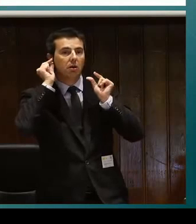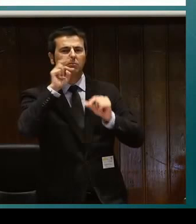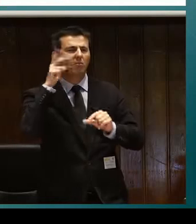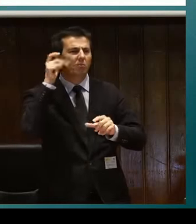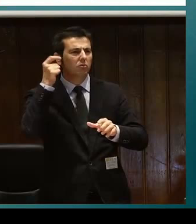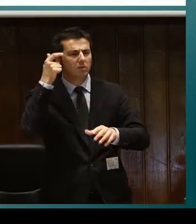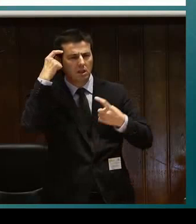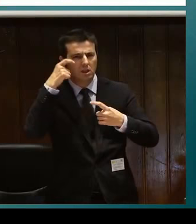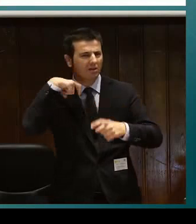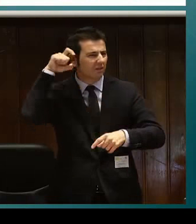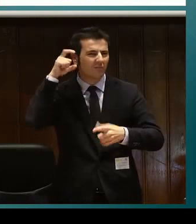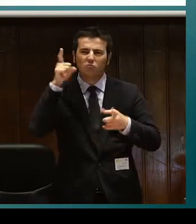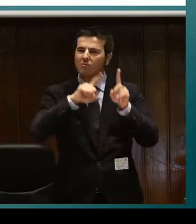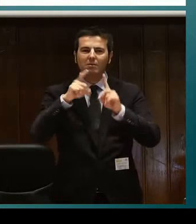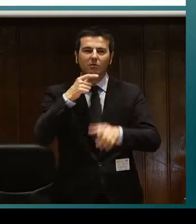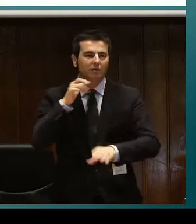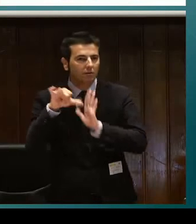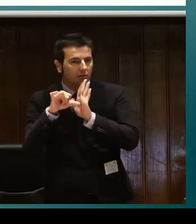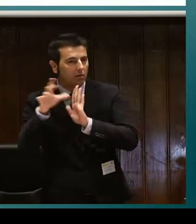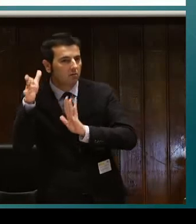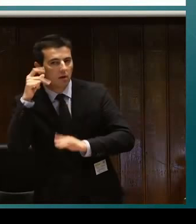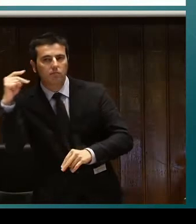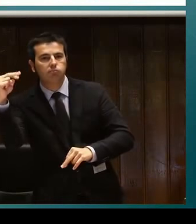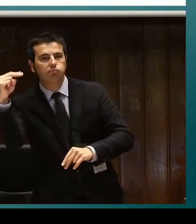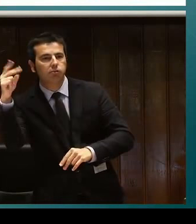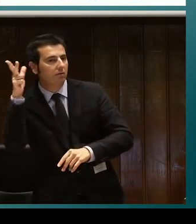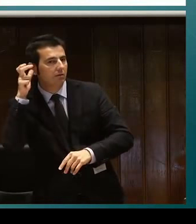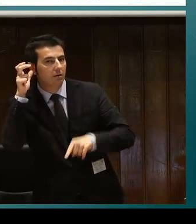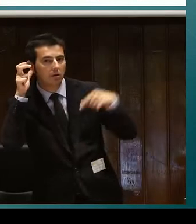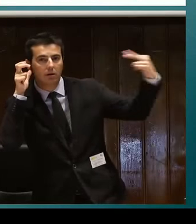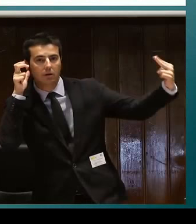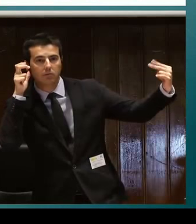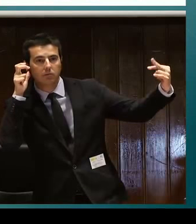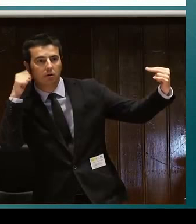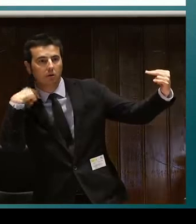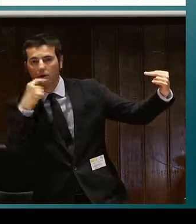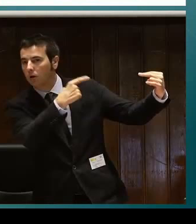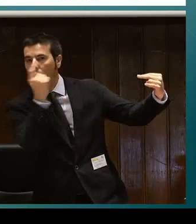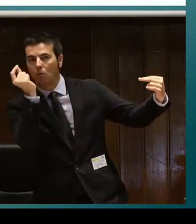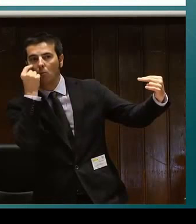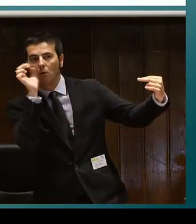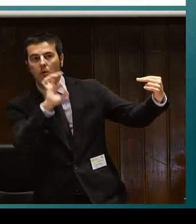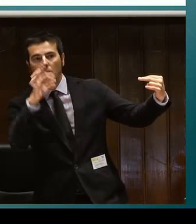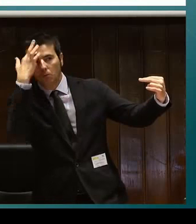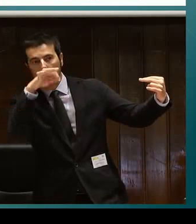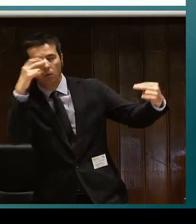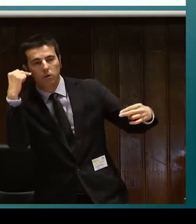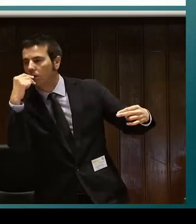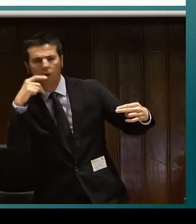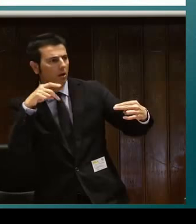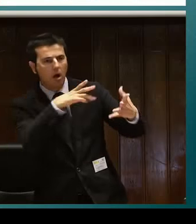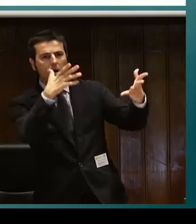Lo mismo ocurre con una persona ciega que pertenece a la comunidad de personas ciegas en que la comunicación natural